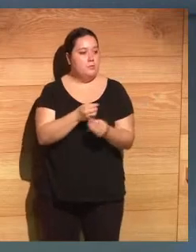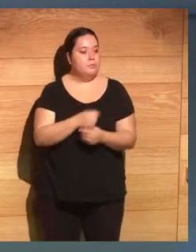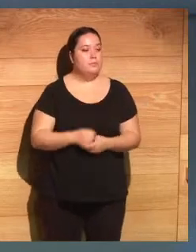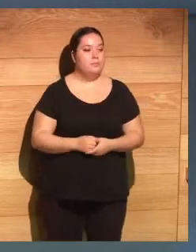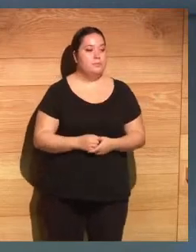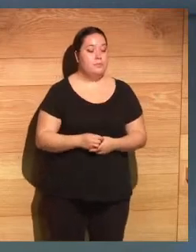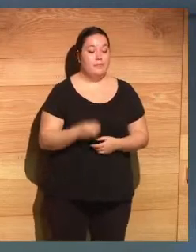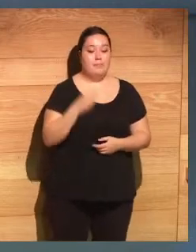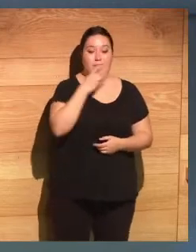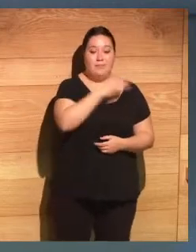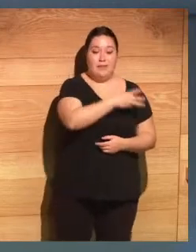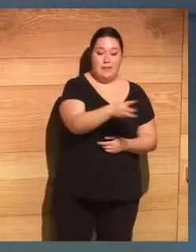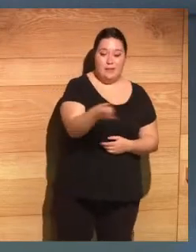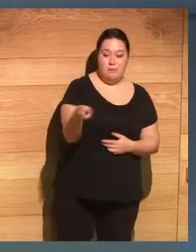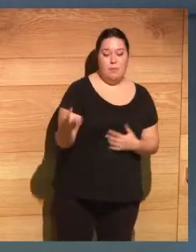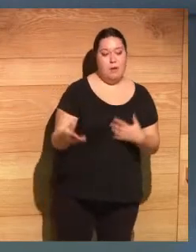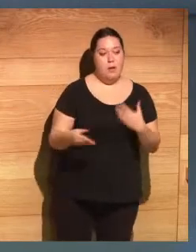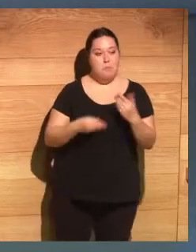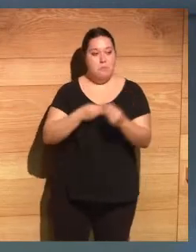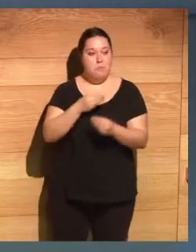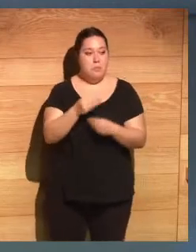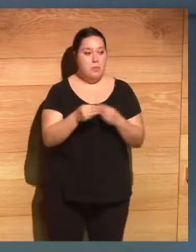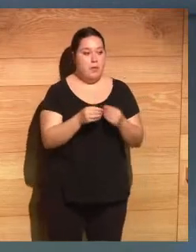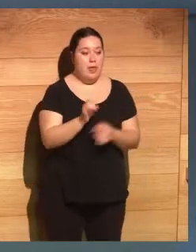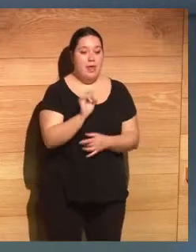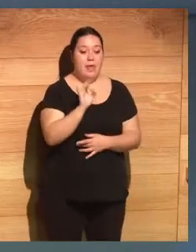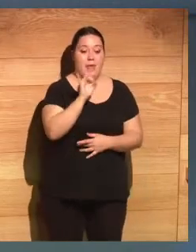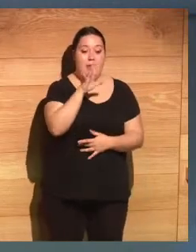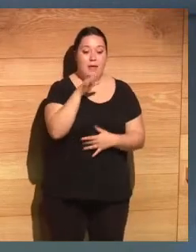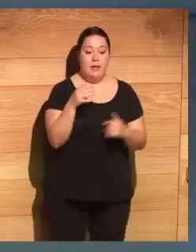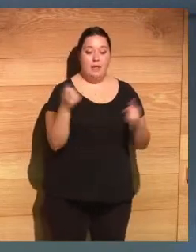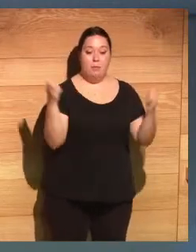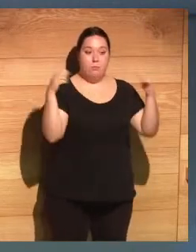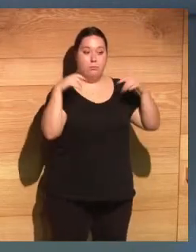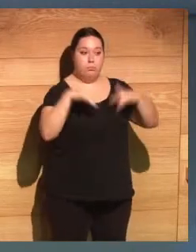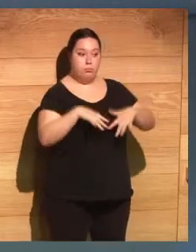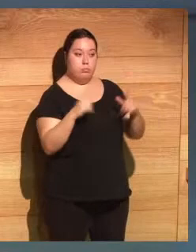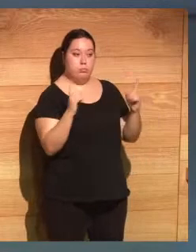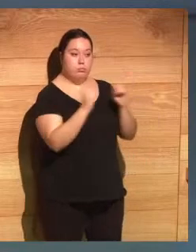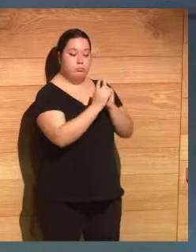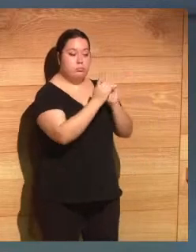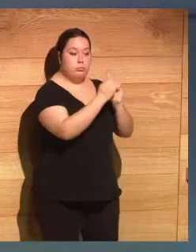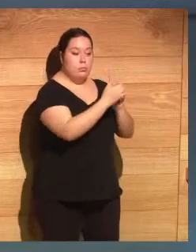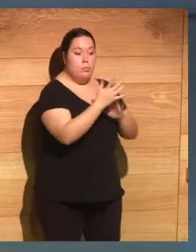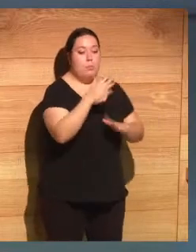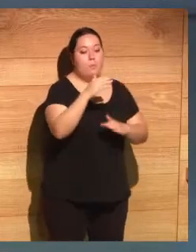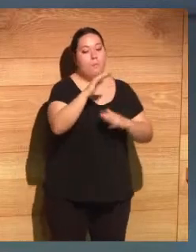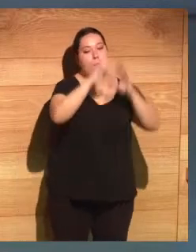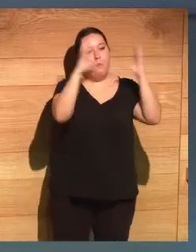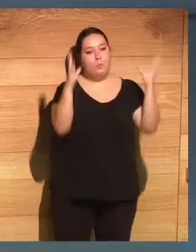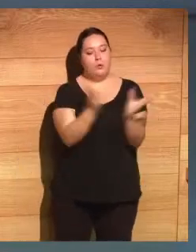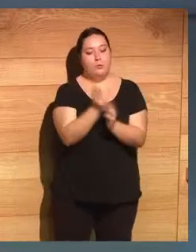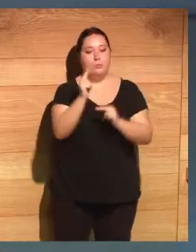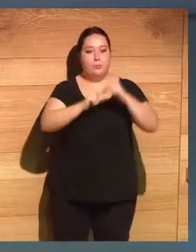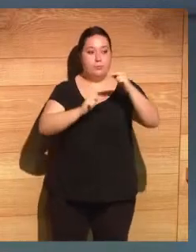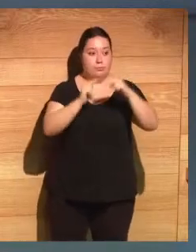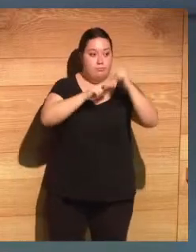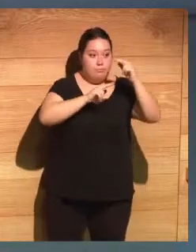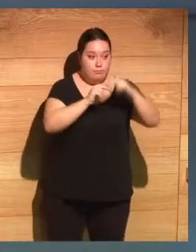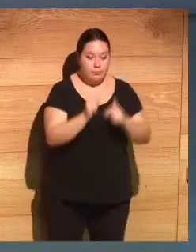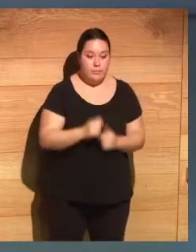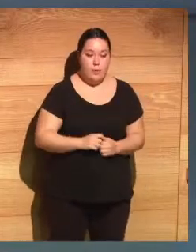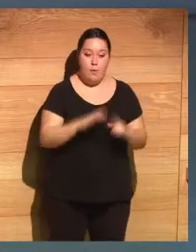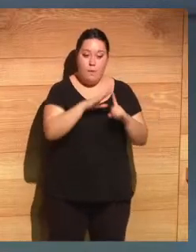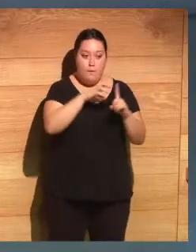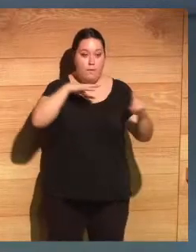tres semanas con más de 15 encuentros y que hemos llamado Mundo en Construcción. Es un foro que realizamos